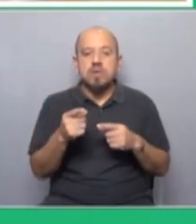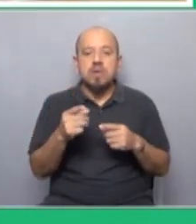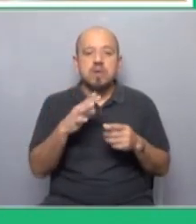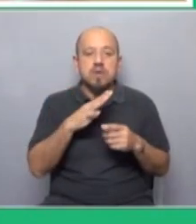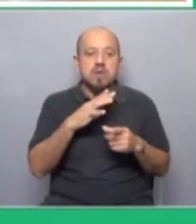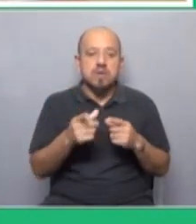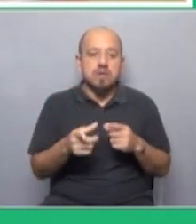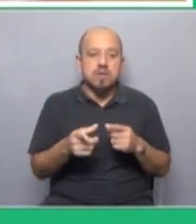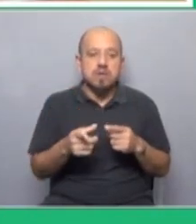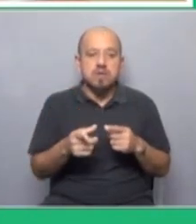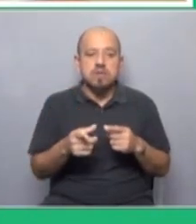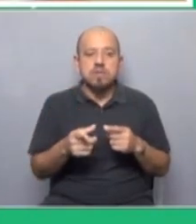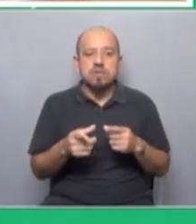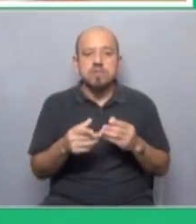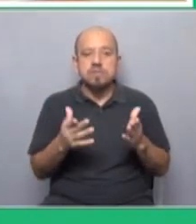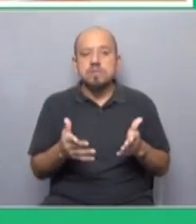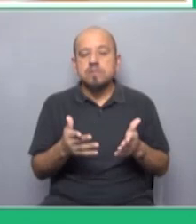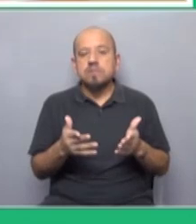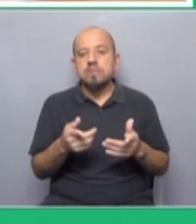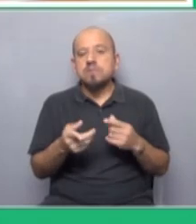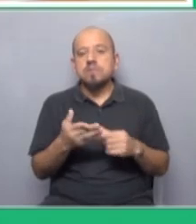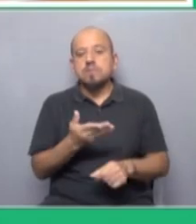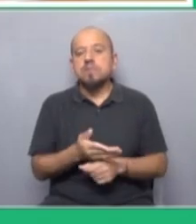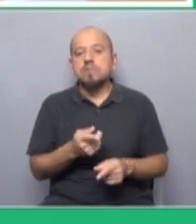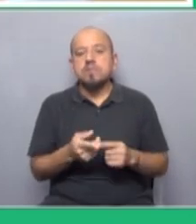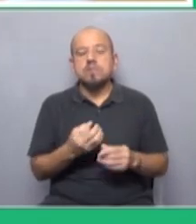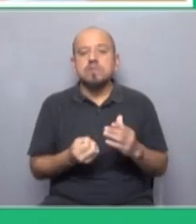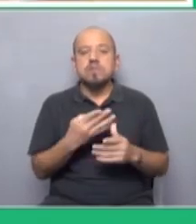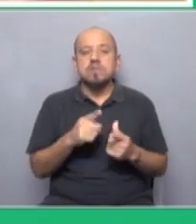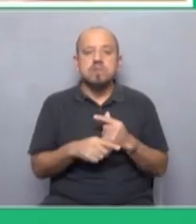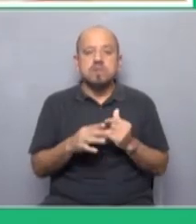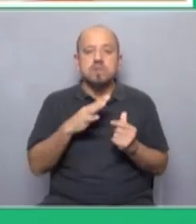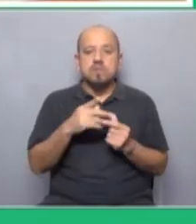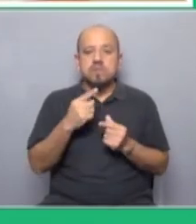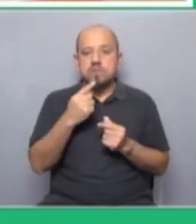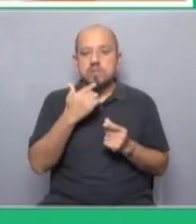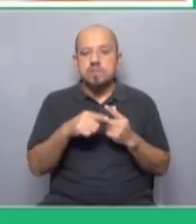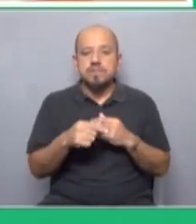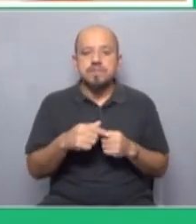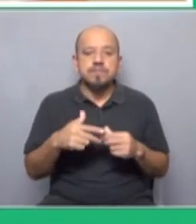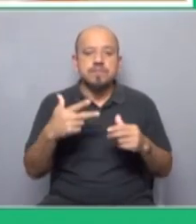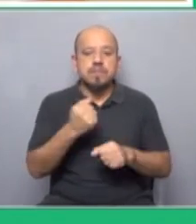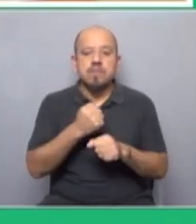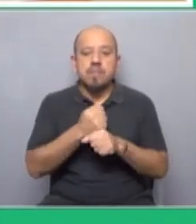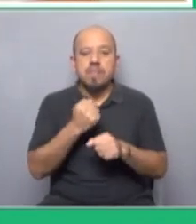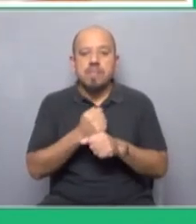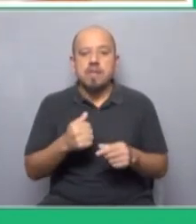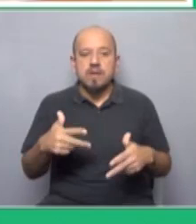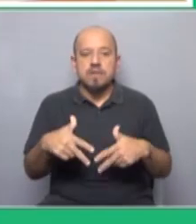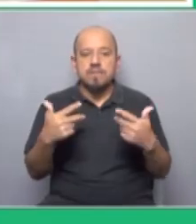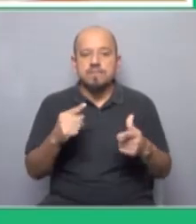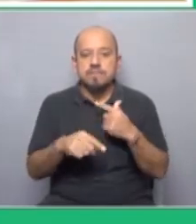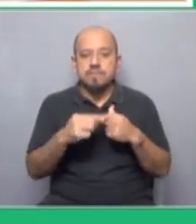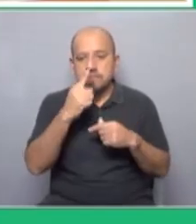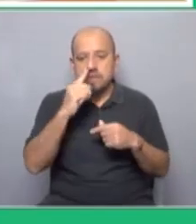que han llevado incluso a demandas de nuevas regulaciones bueno ahí tenemos el caso del teletrabajo hay países que tuvieron que de manera